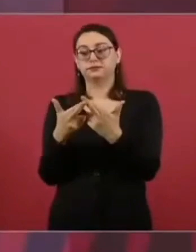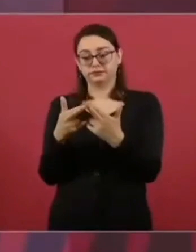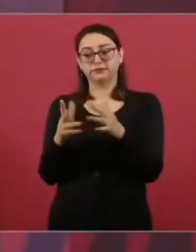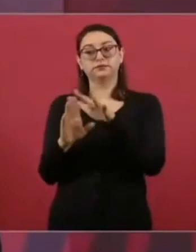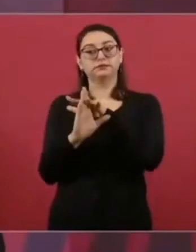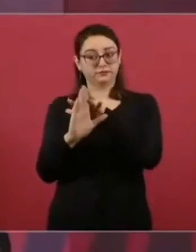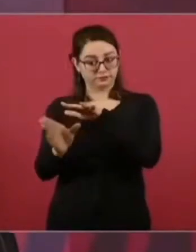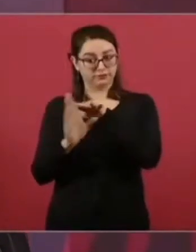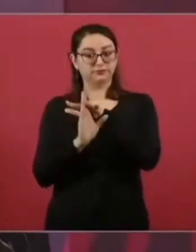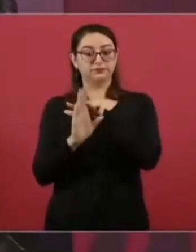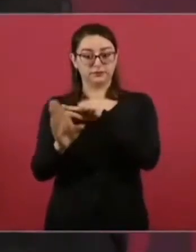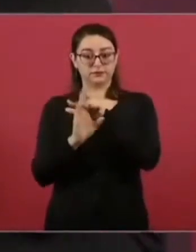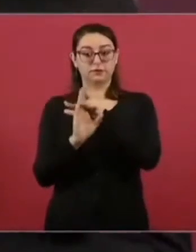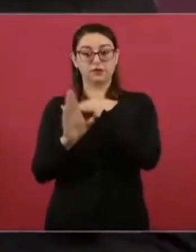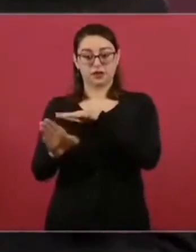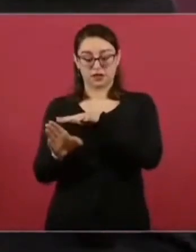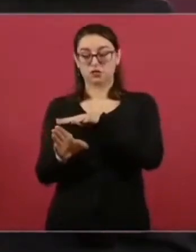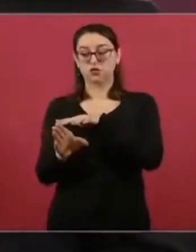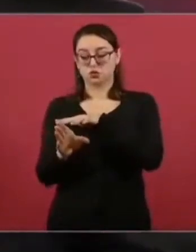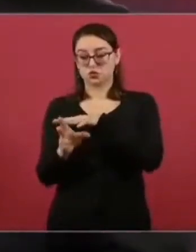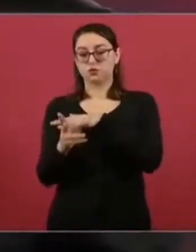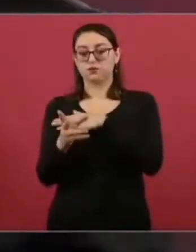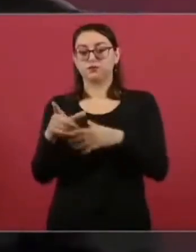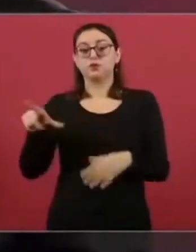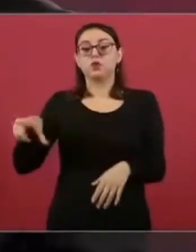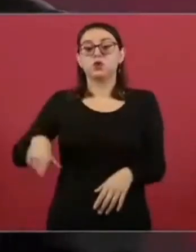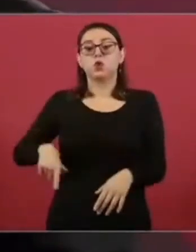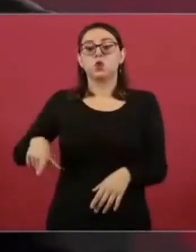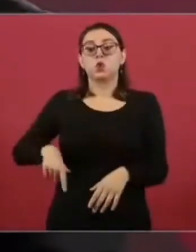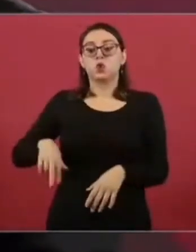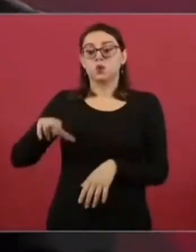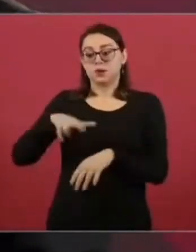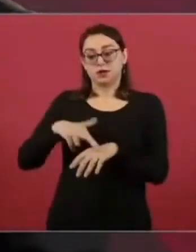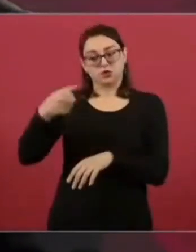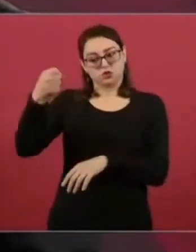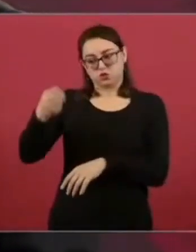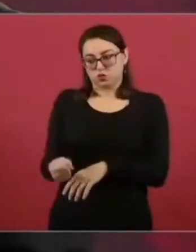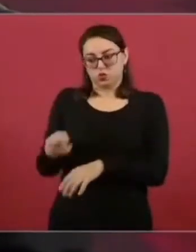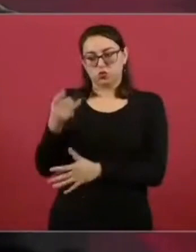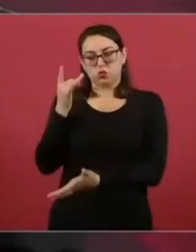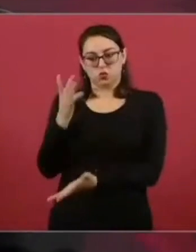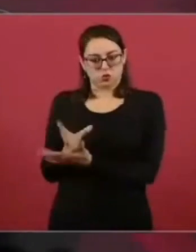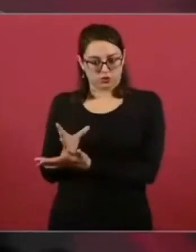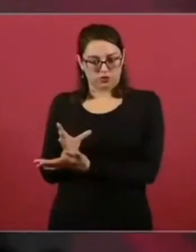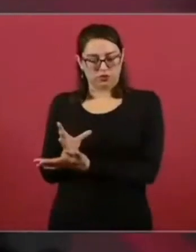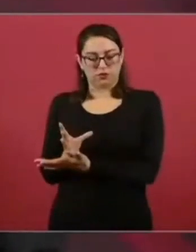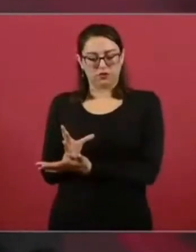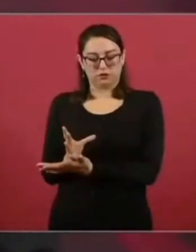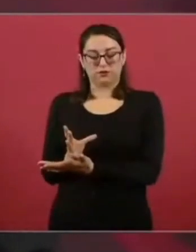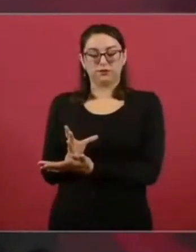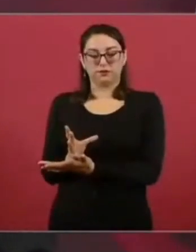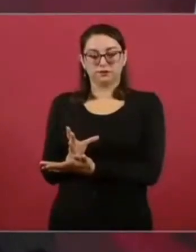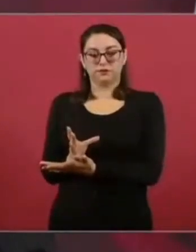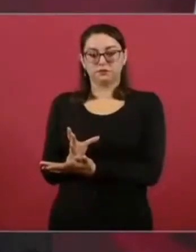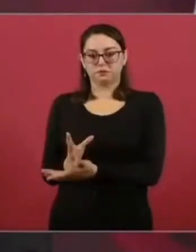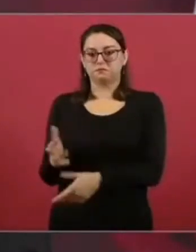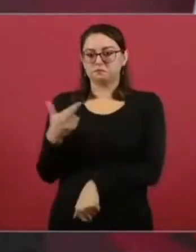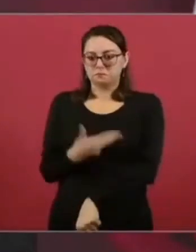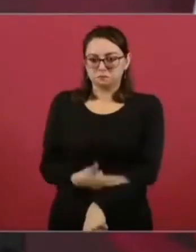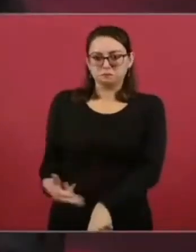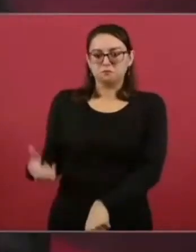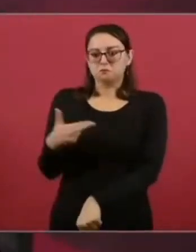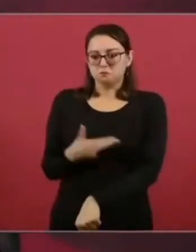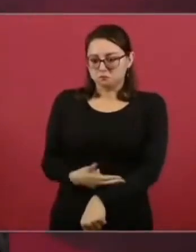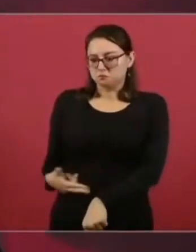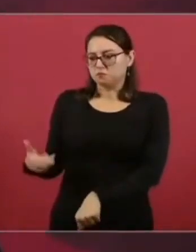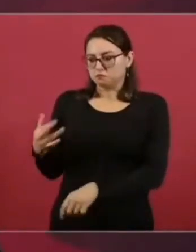con los gobernadores del sureste. vamos bastante bien